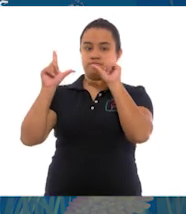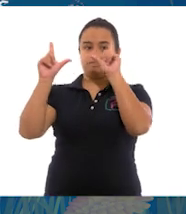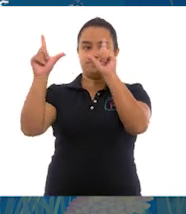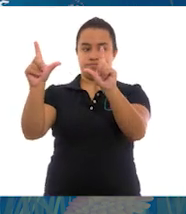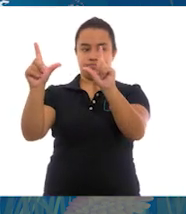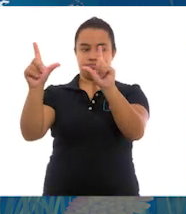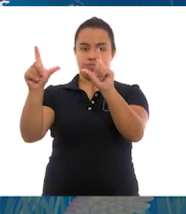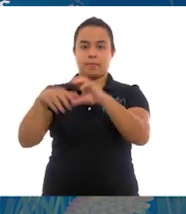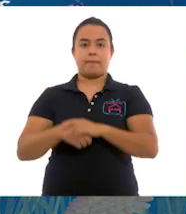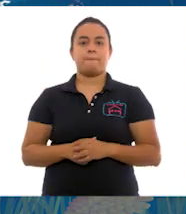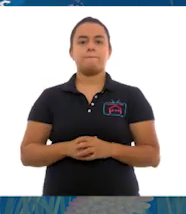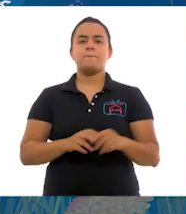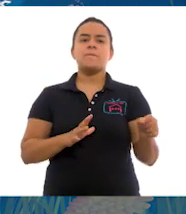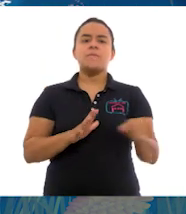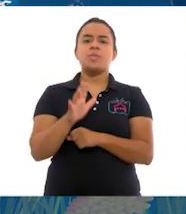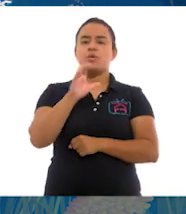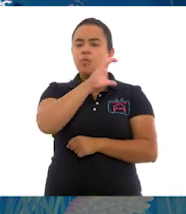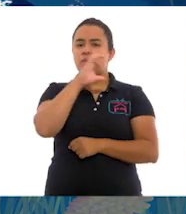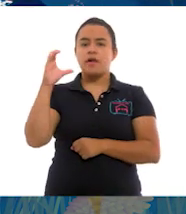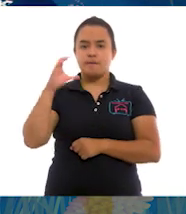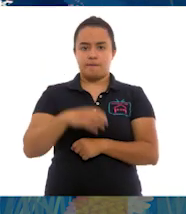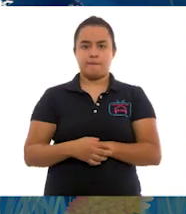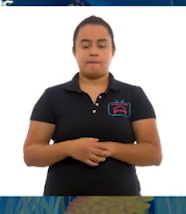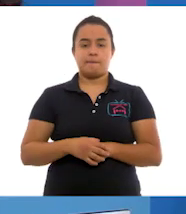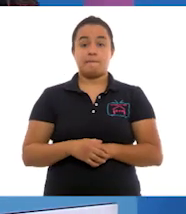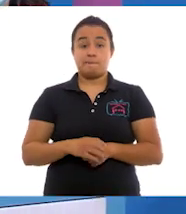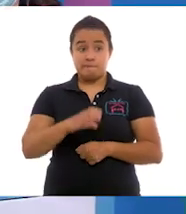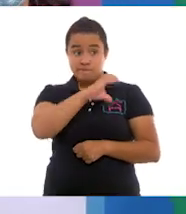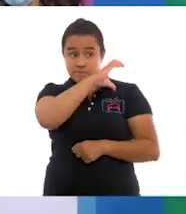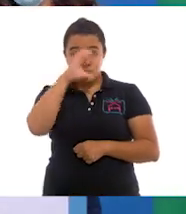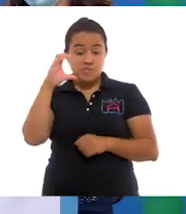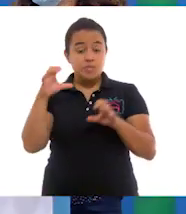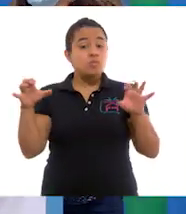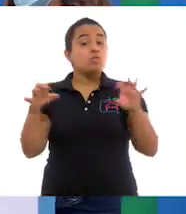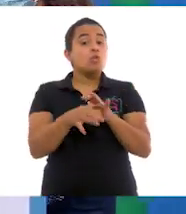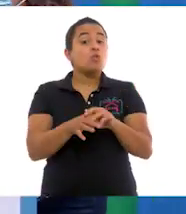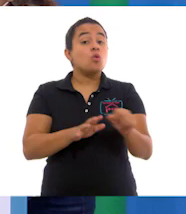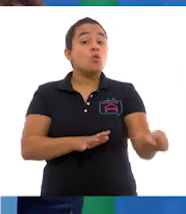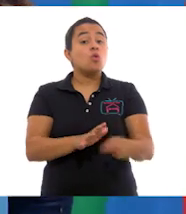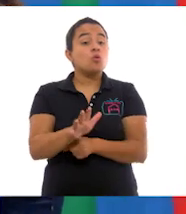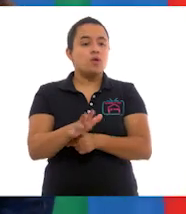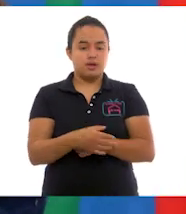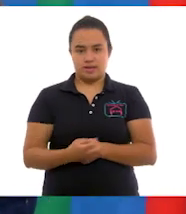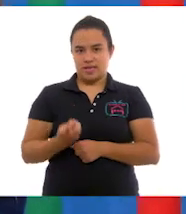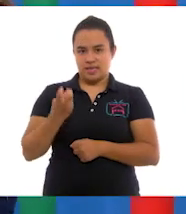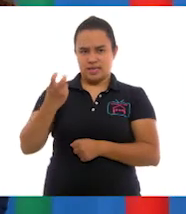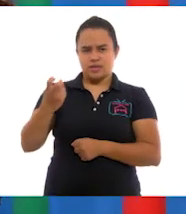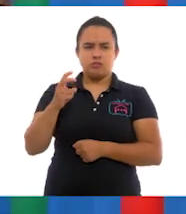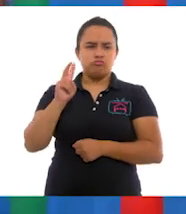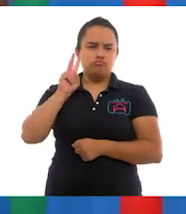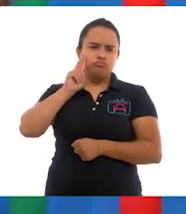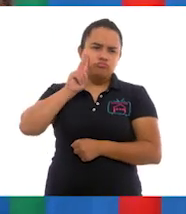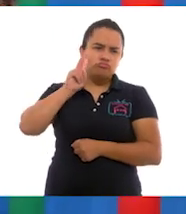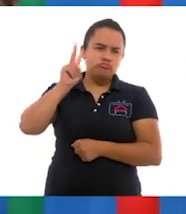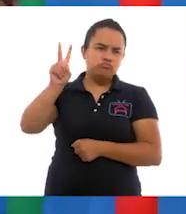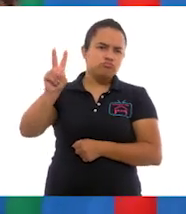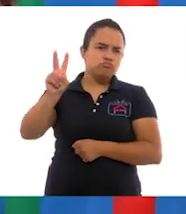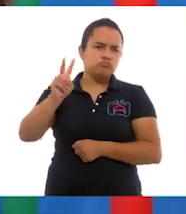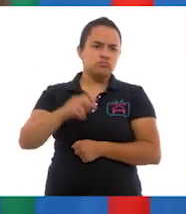¿Y qué imagen, maestra? Y la imagen que corresponde sería esta, donde se observan